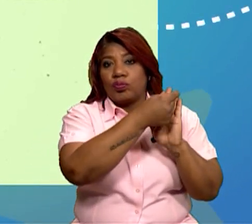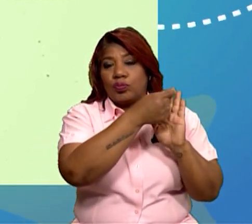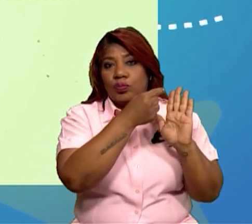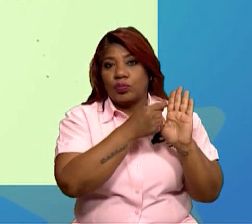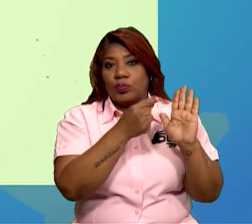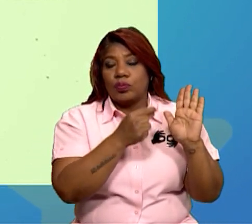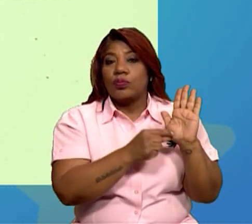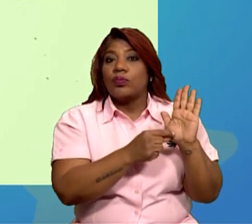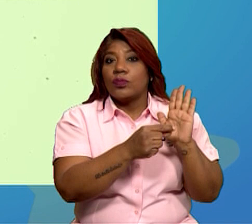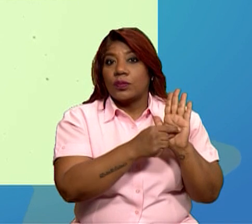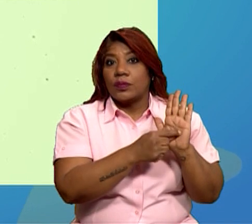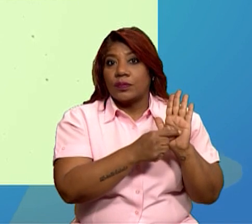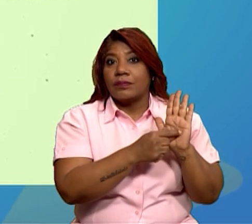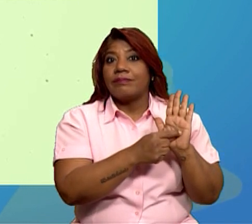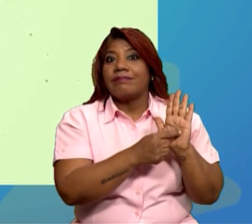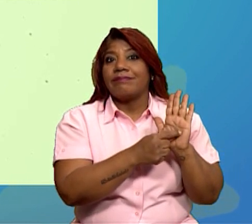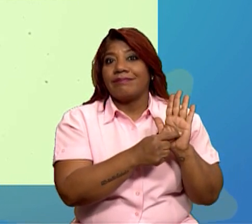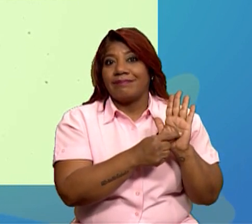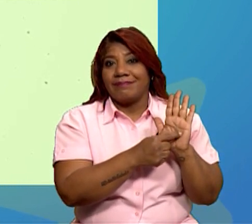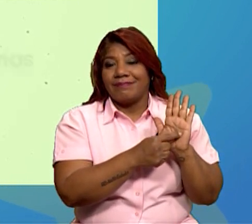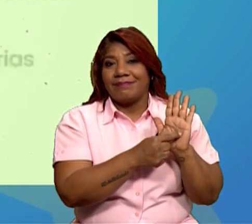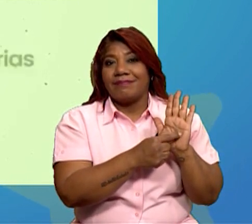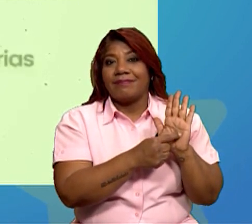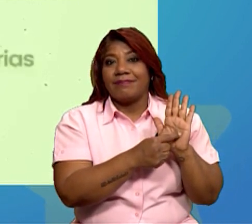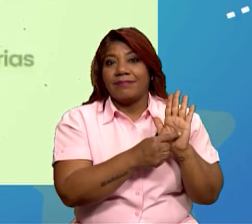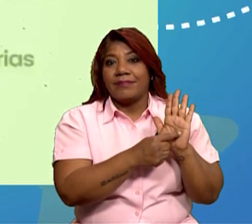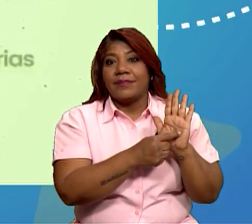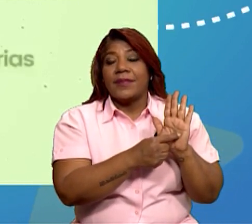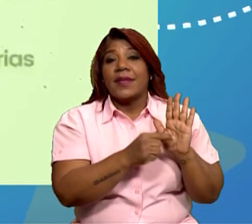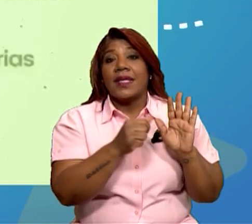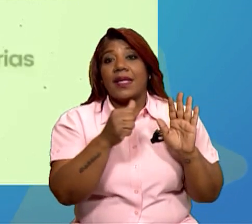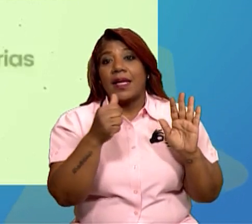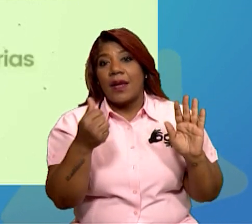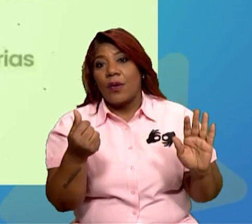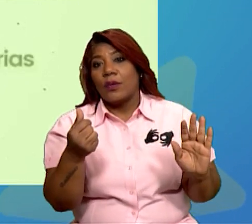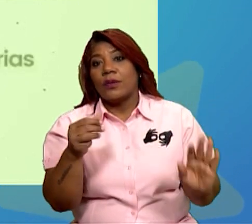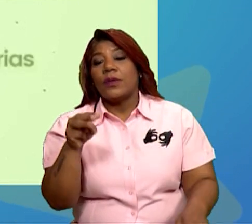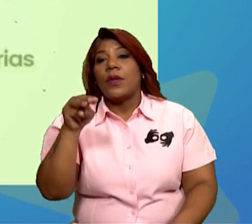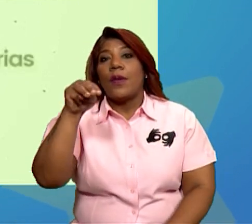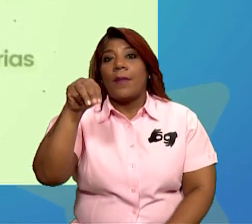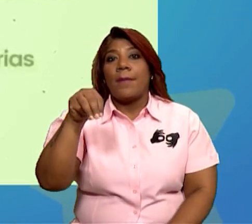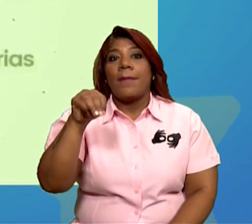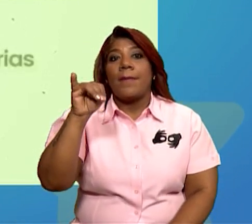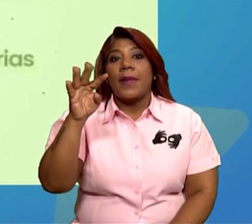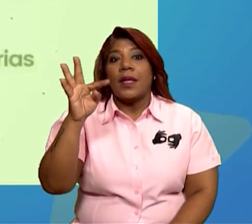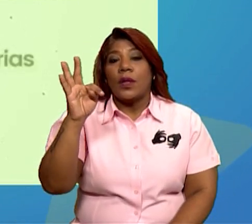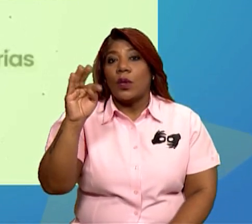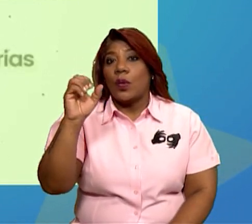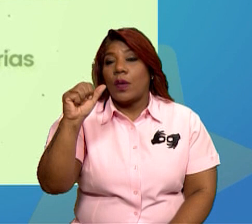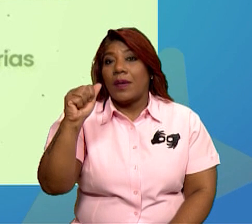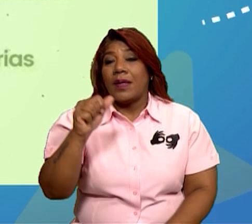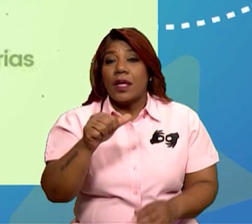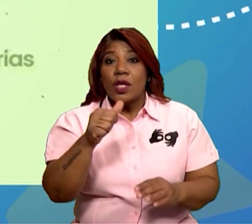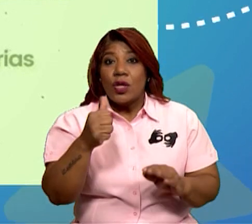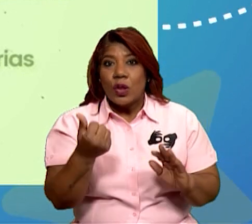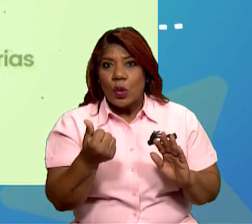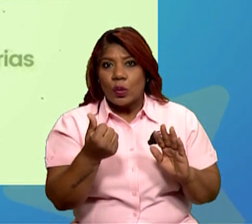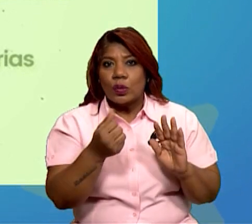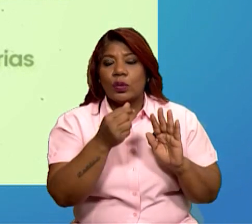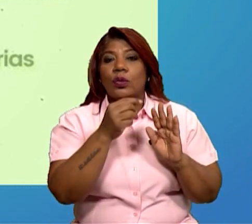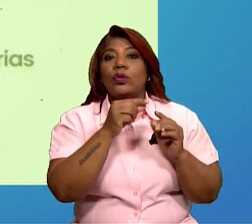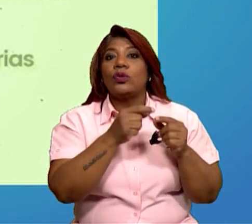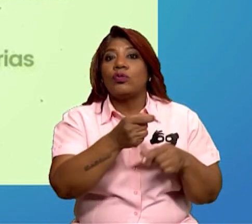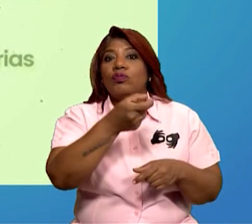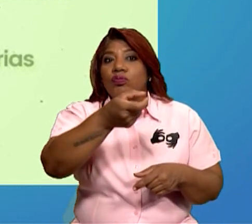energía o la respiración celular. Las mitocondrias, el retículo endoplasmático o el aparato de Golgi son algunos